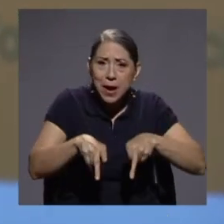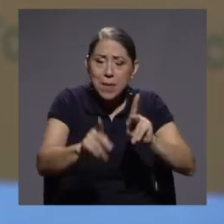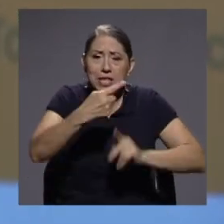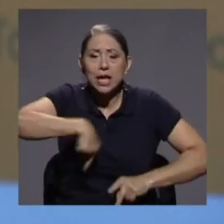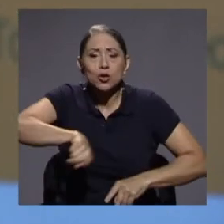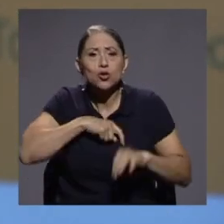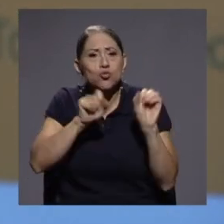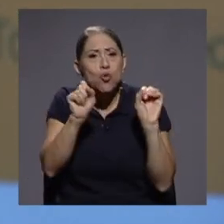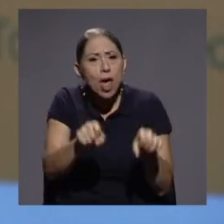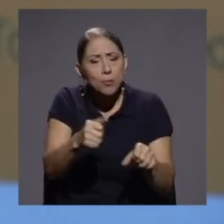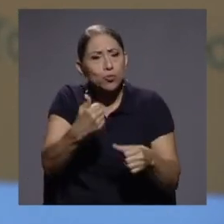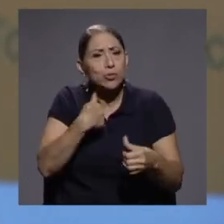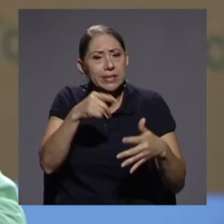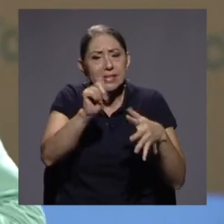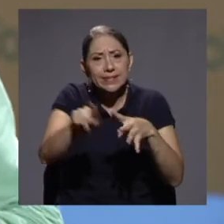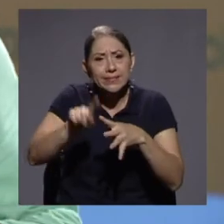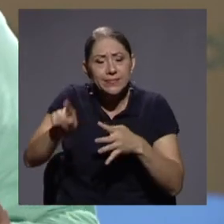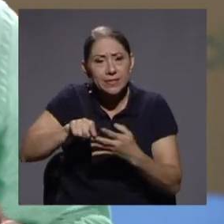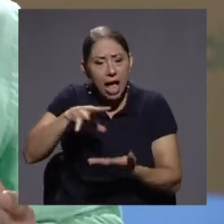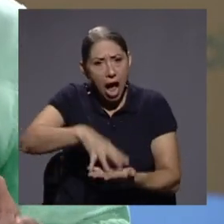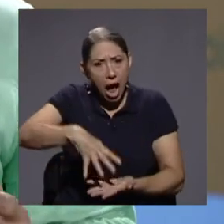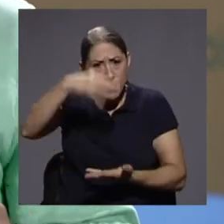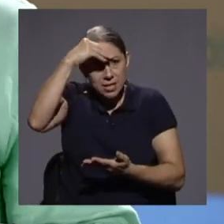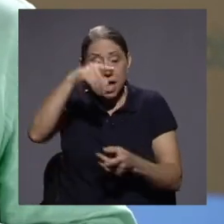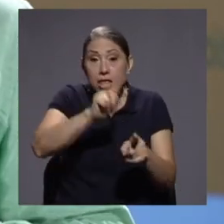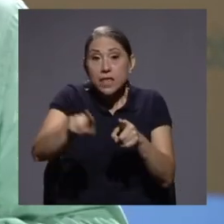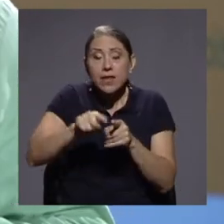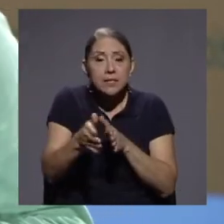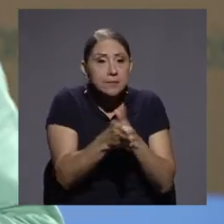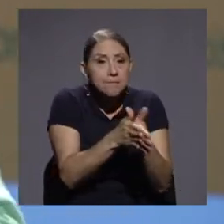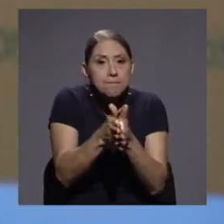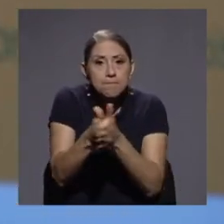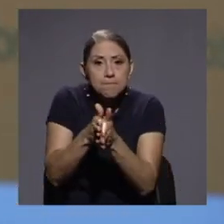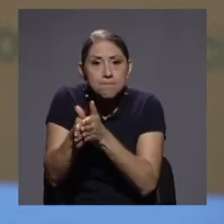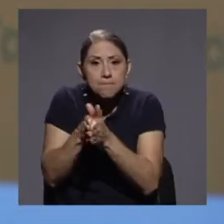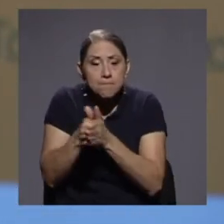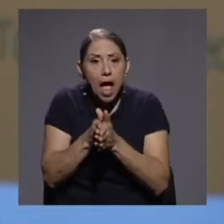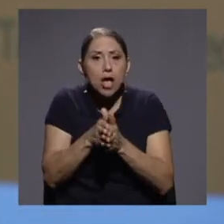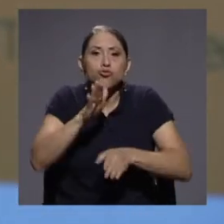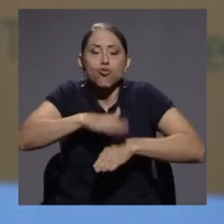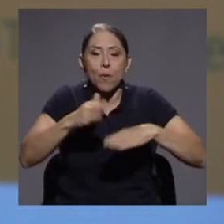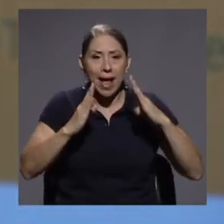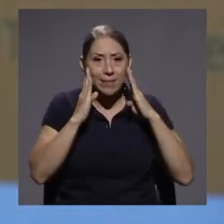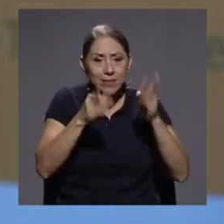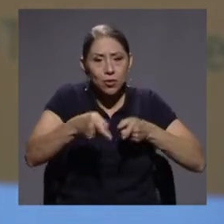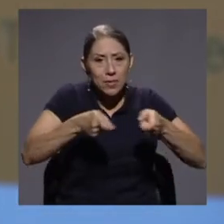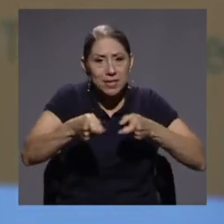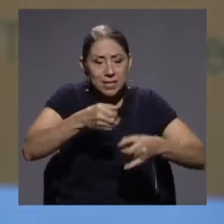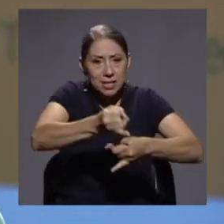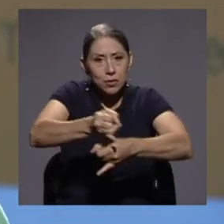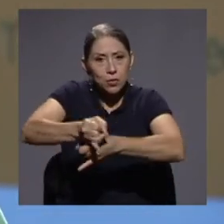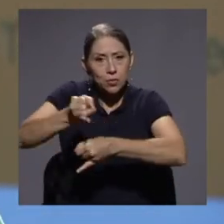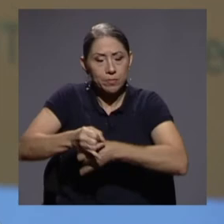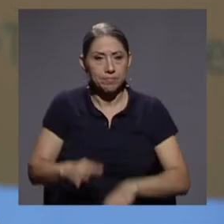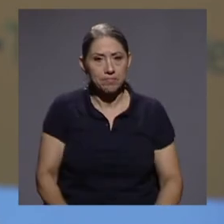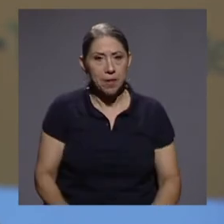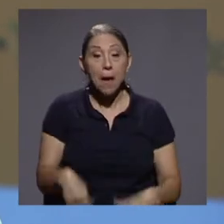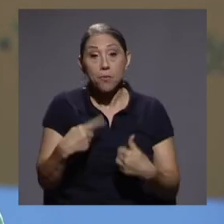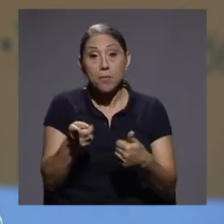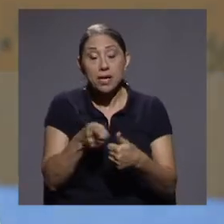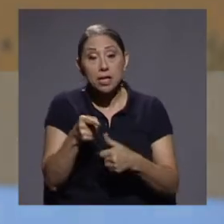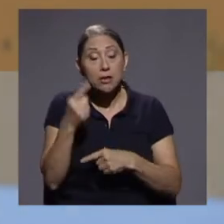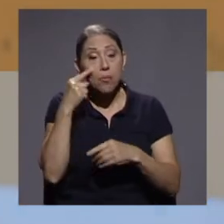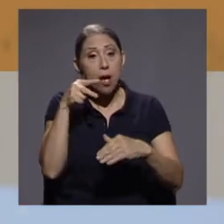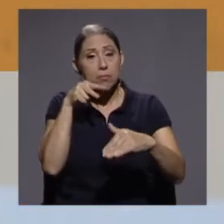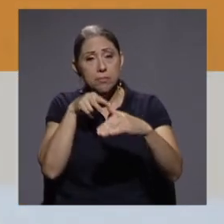serie de aprendizajes y utilidades en cuanto a la gestión administrativa de las organizaciones. En una primera instancia vamos a tener una